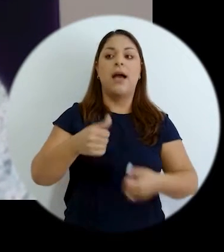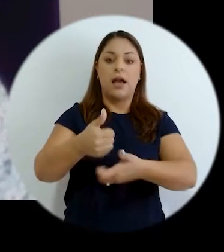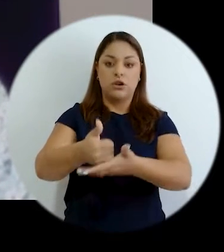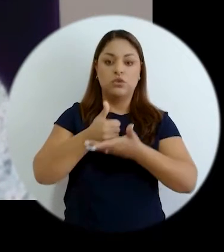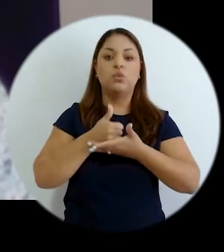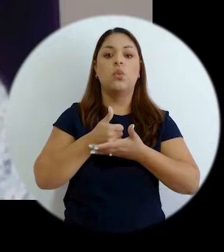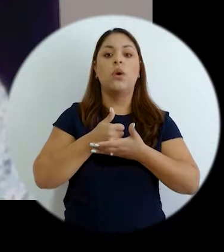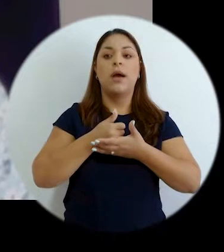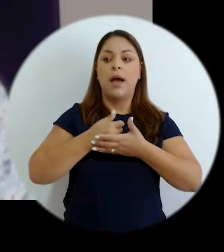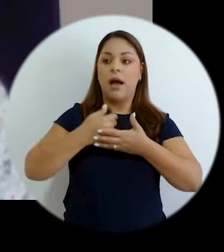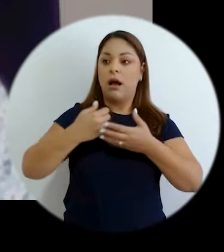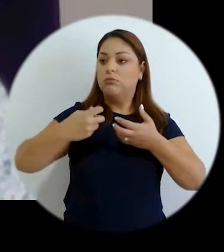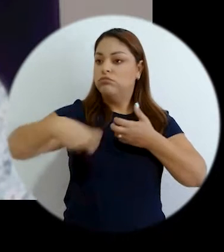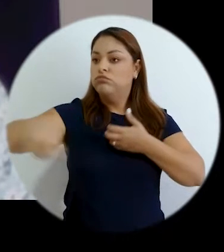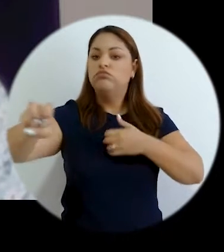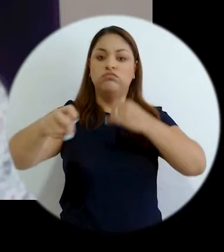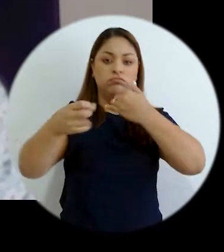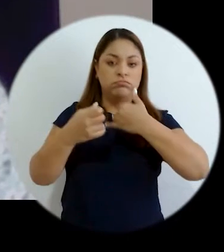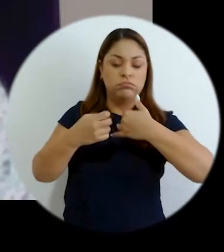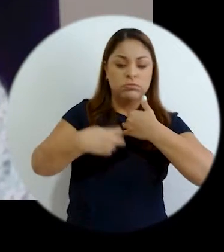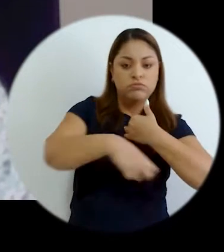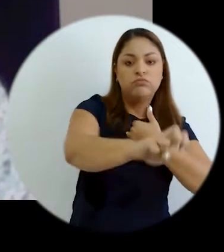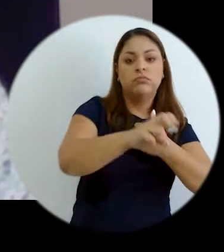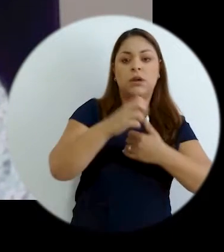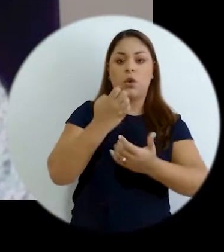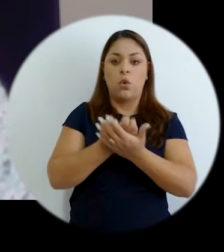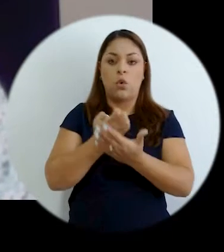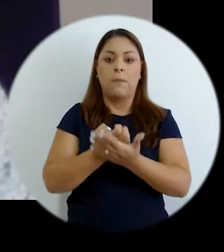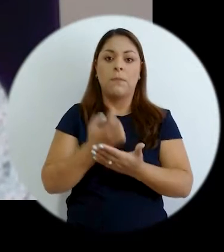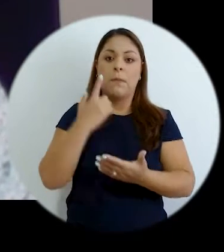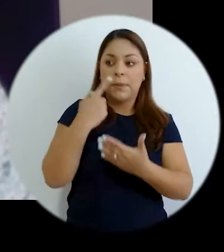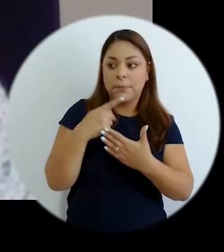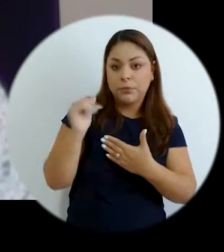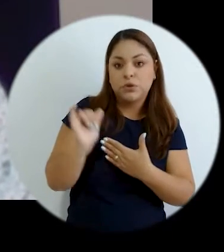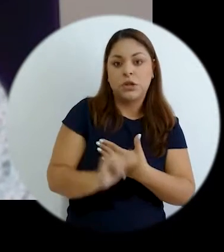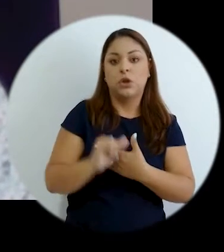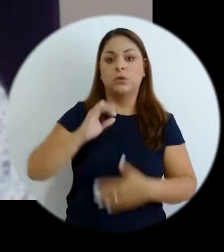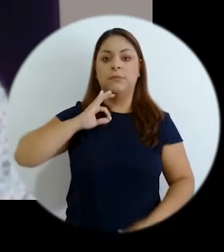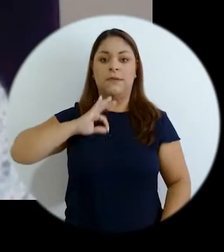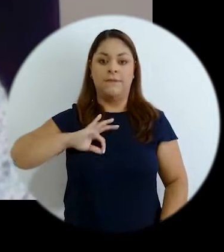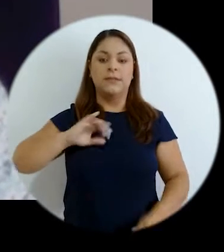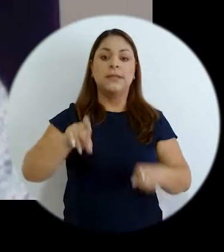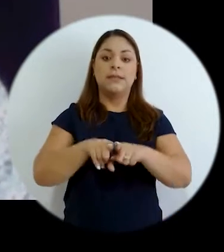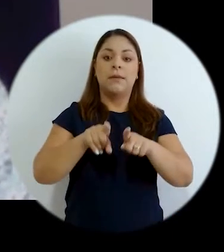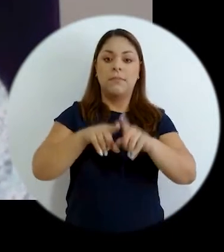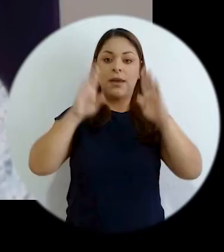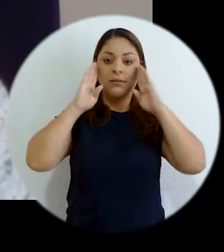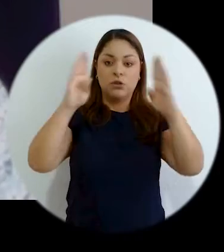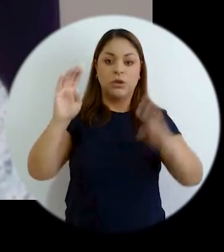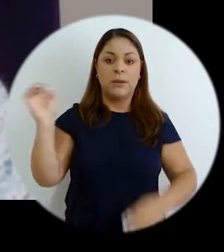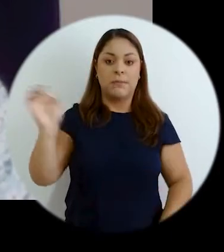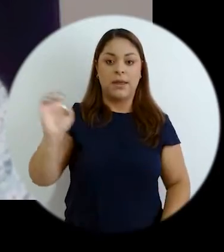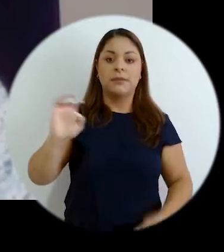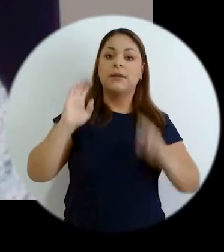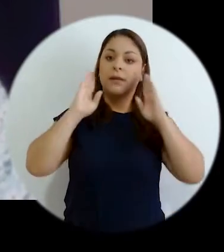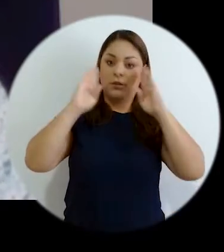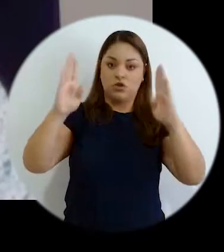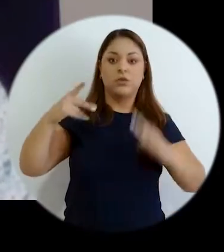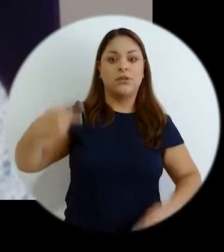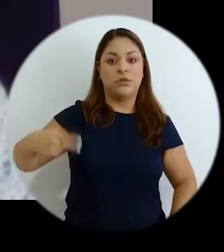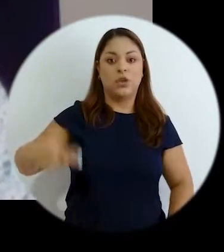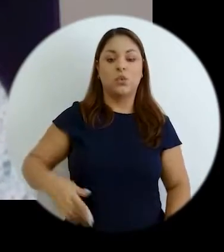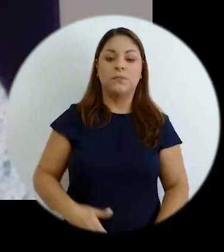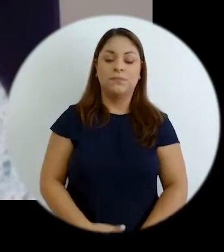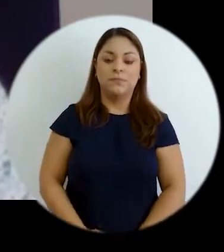que permite lo que es la transferencia económica para proyectos que beneficien la parte regional y también para la atención de emergencias